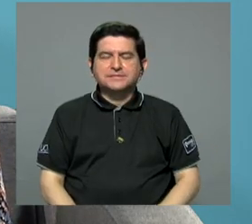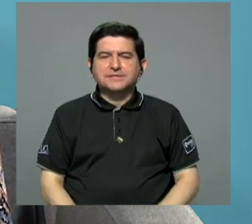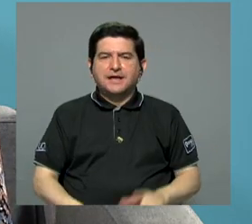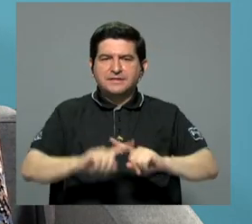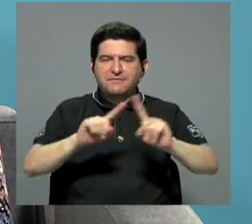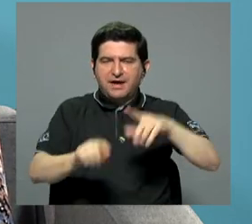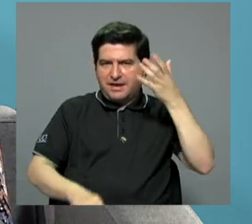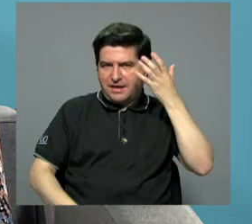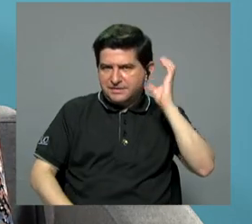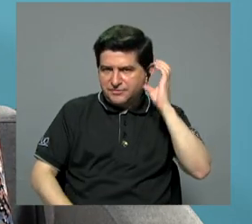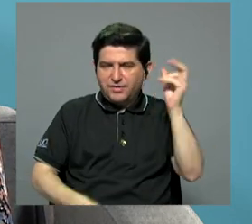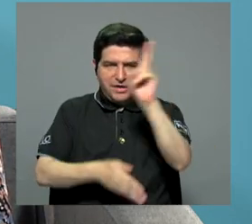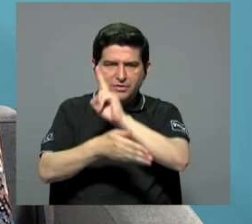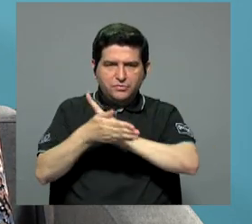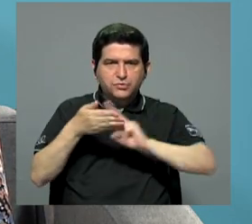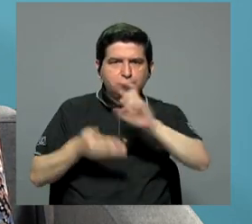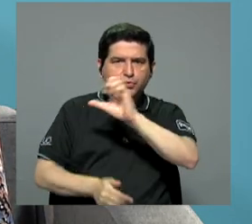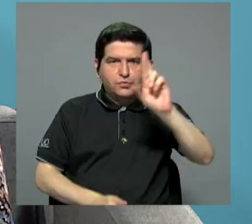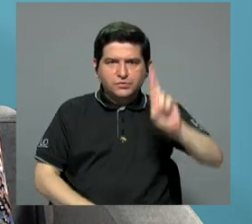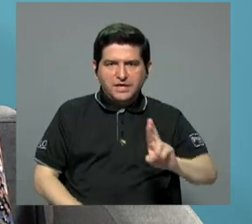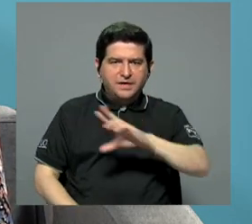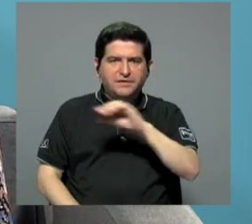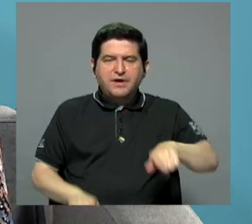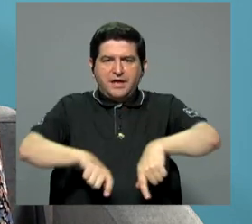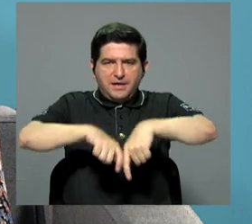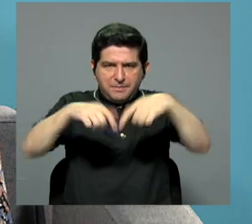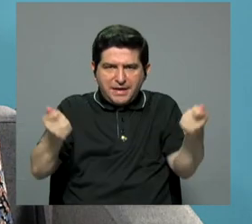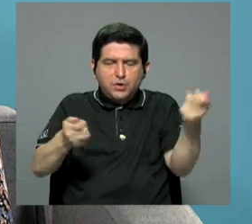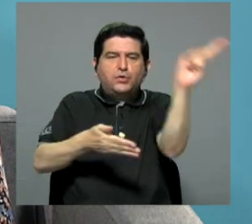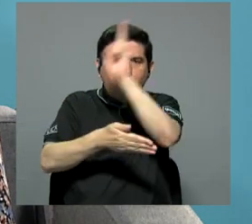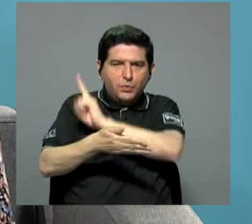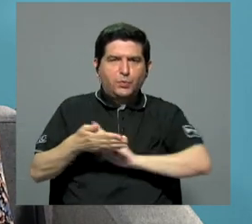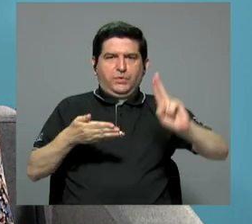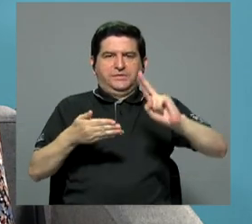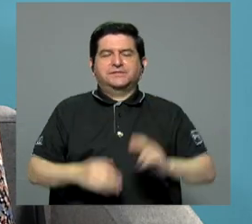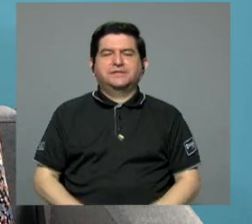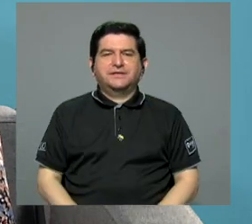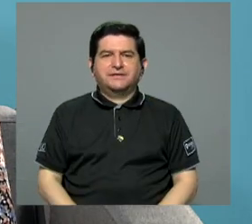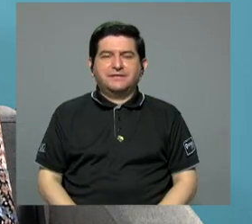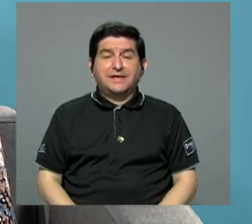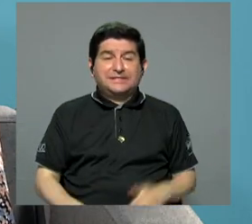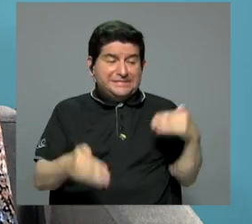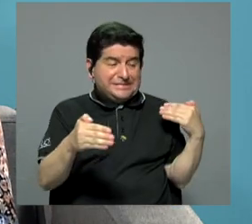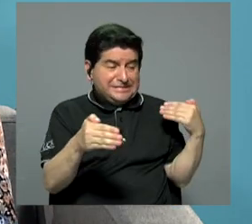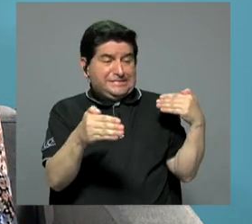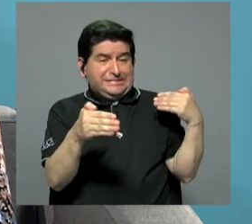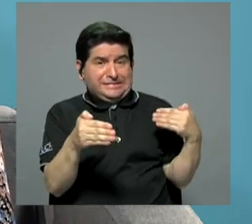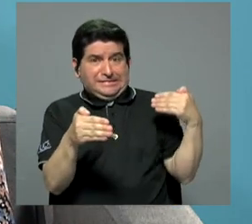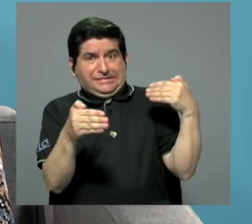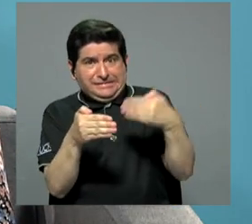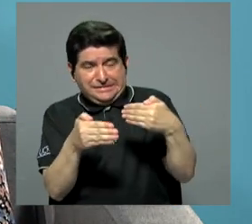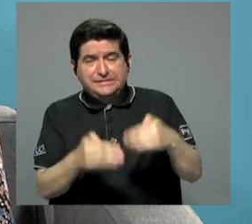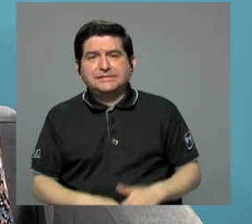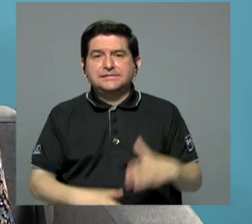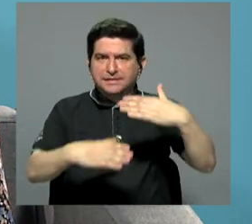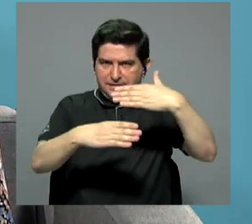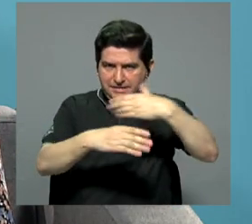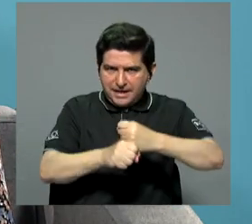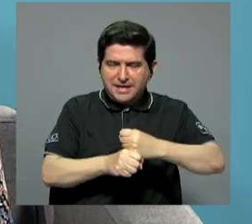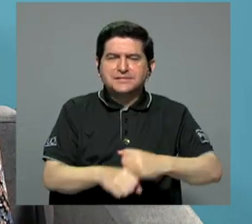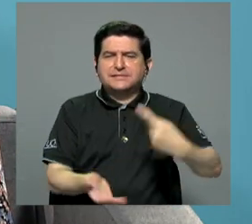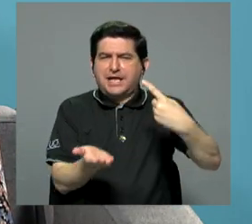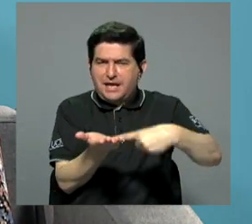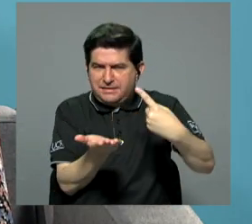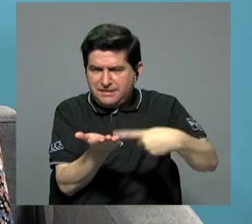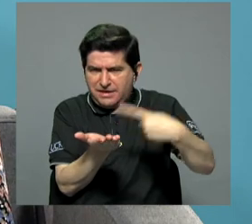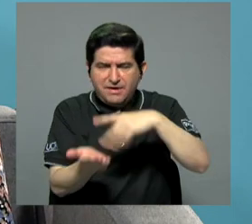radionizoras de la Universidad de Costa Rica y el semanario Universidad, cada vez más cerca de la realización del